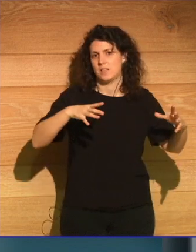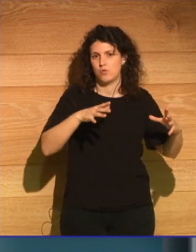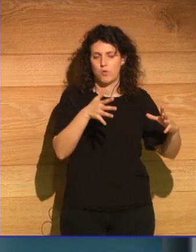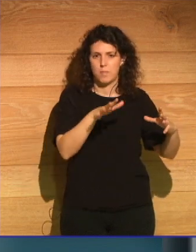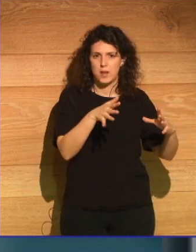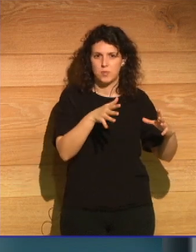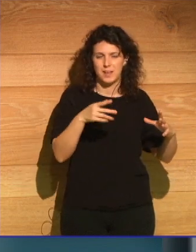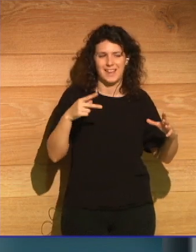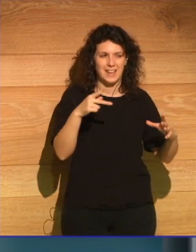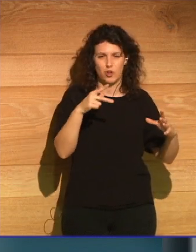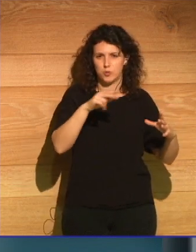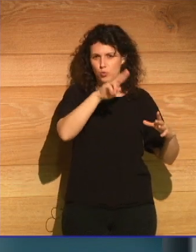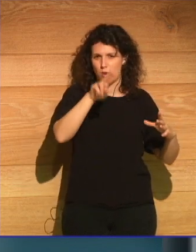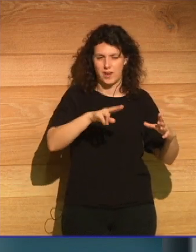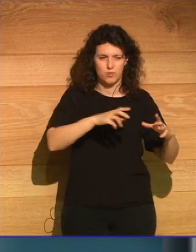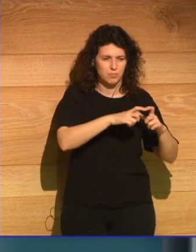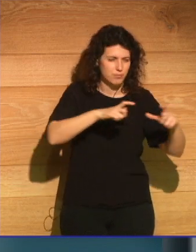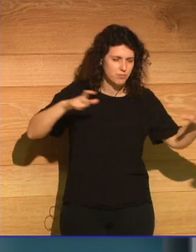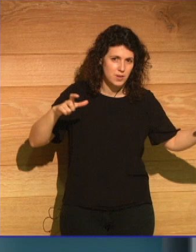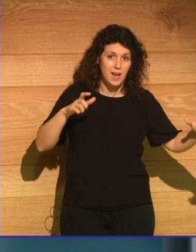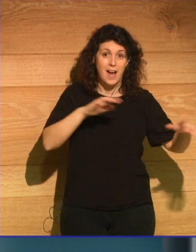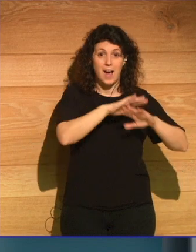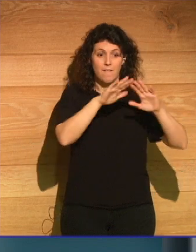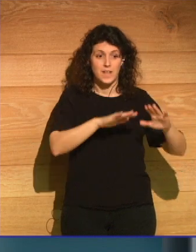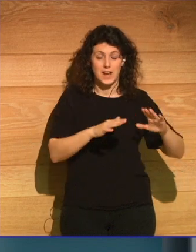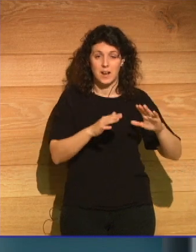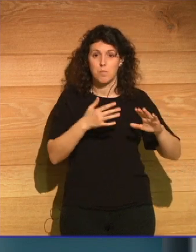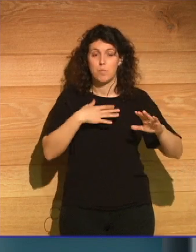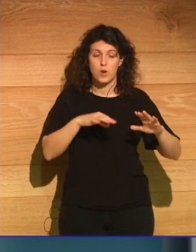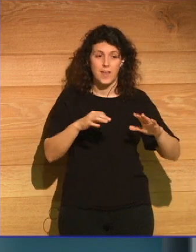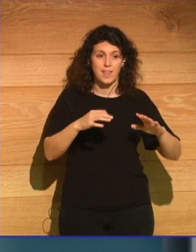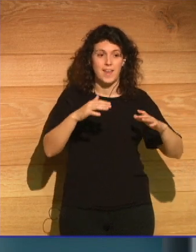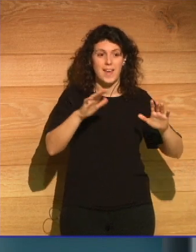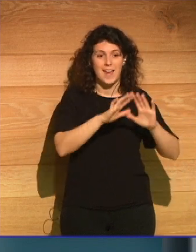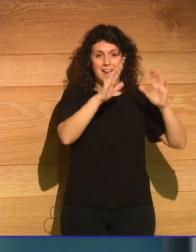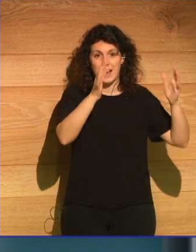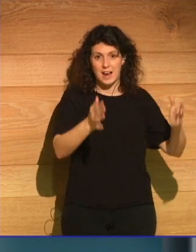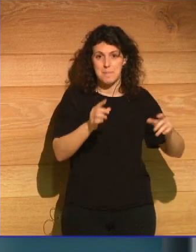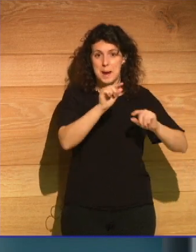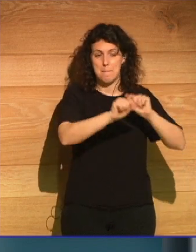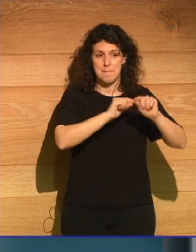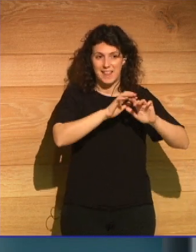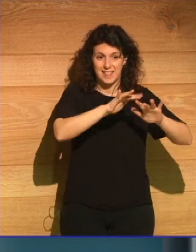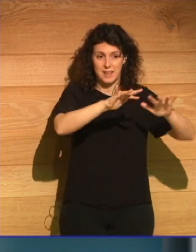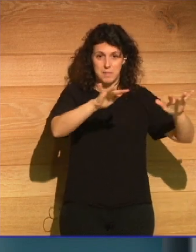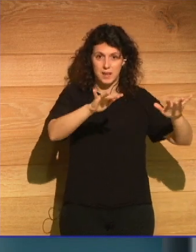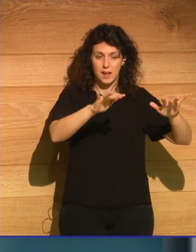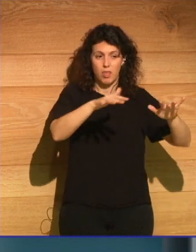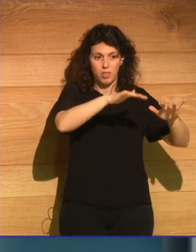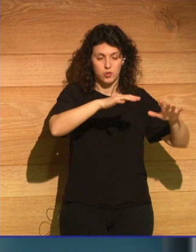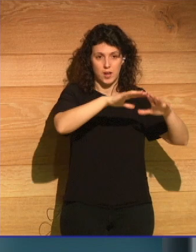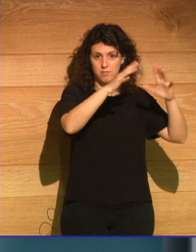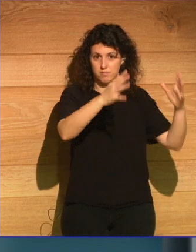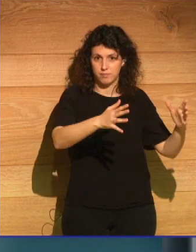kilómetros cuadrados, al final existirá una capa pandémica en el estrato